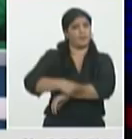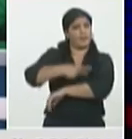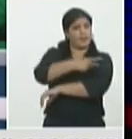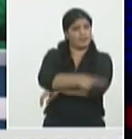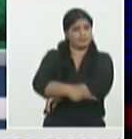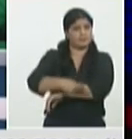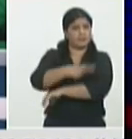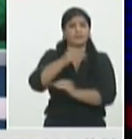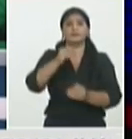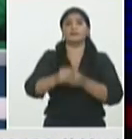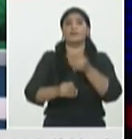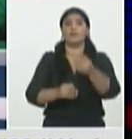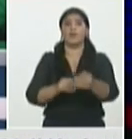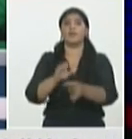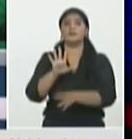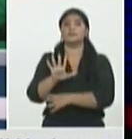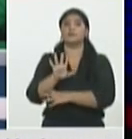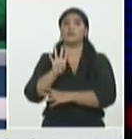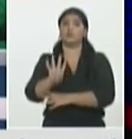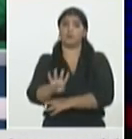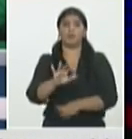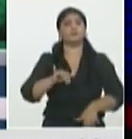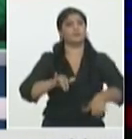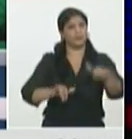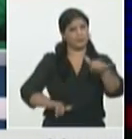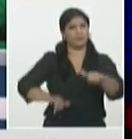después del diagnóstico y ayer